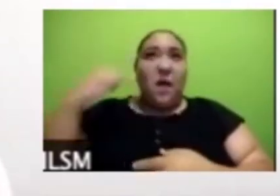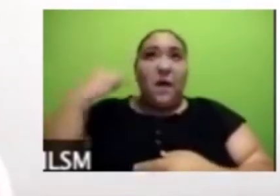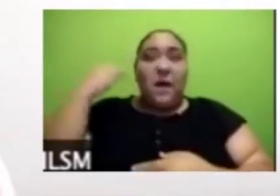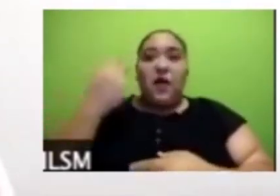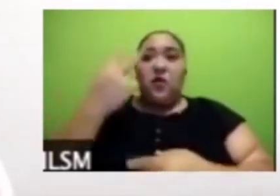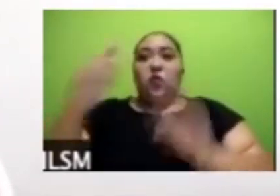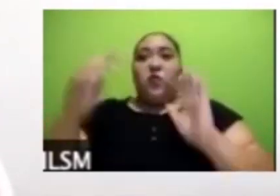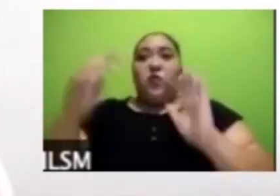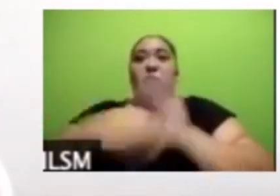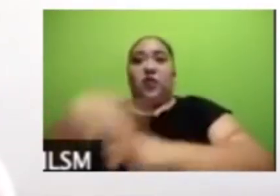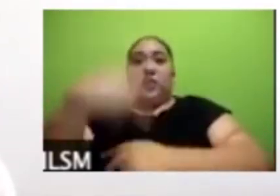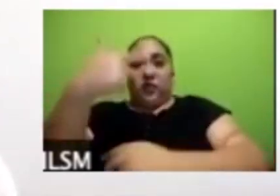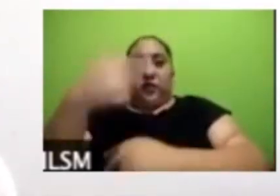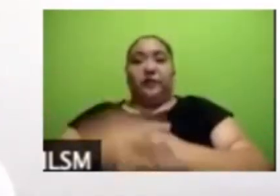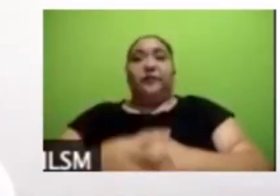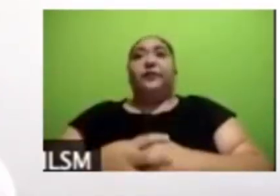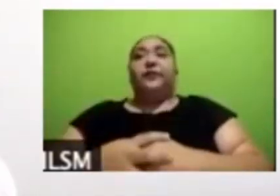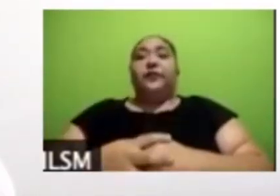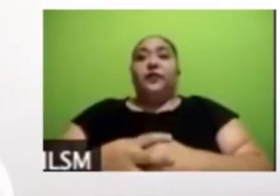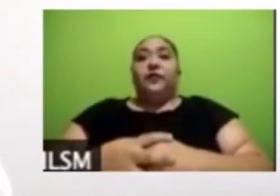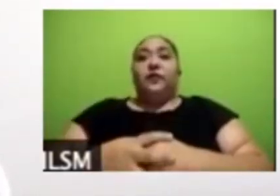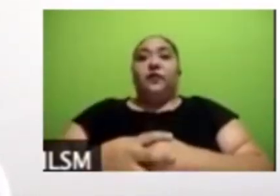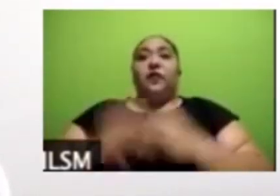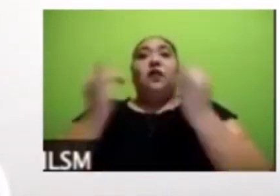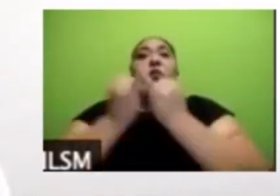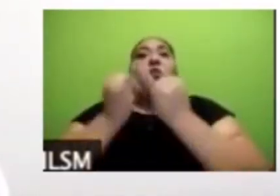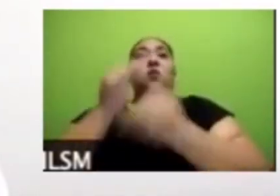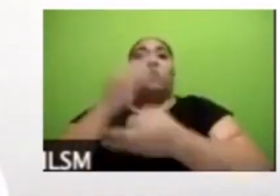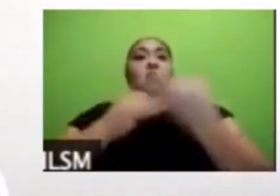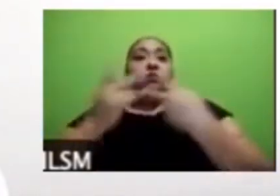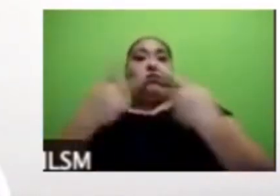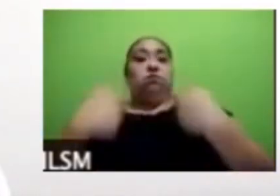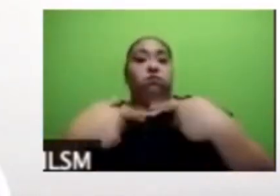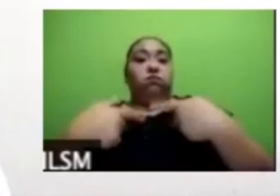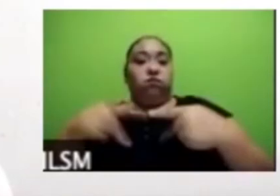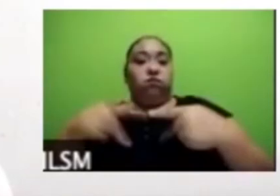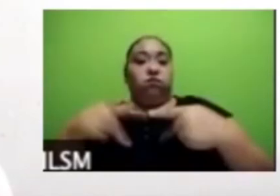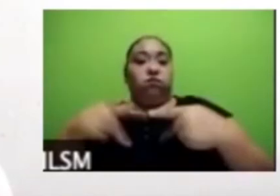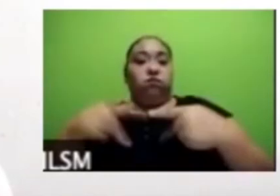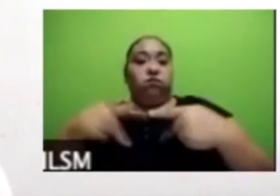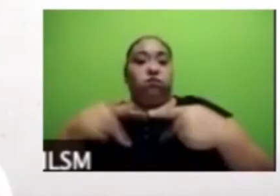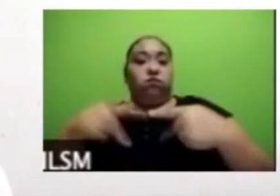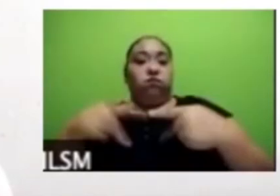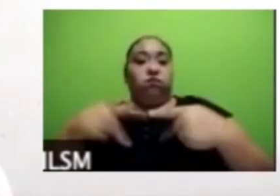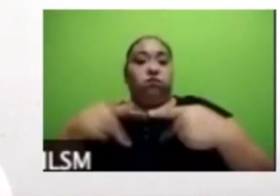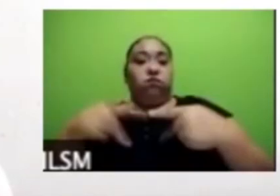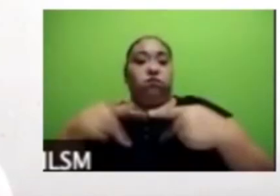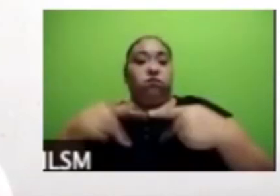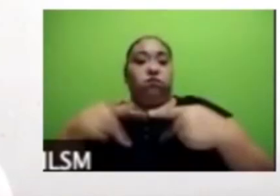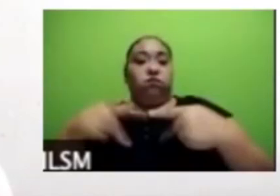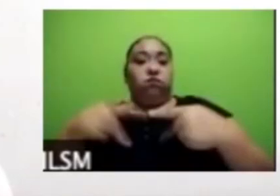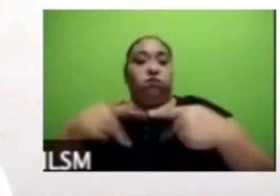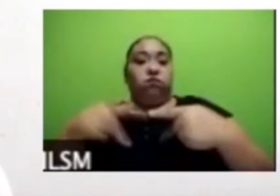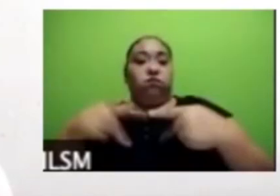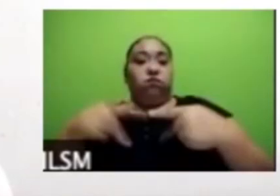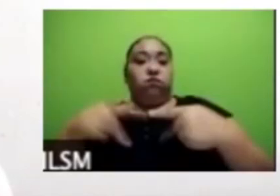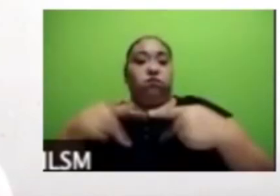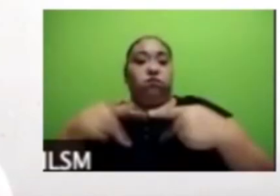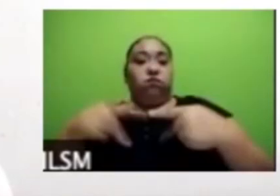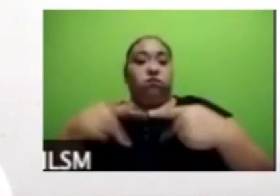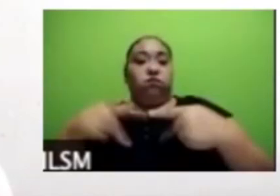la población registraba cierto desgaste, a pesar de que estaba muy emocionada la población al principio de este sexenio, con